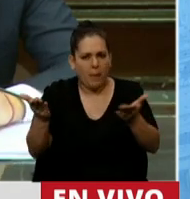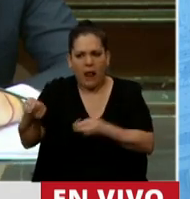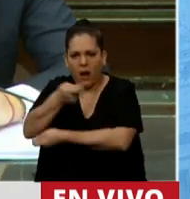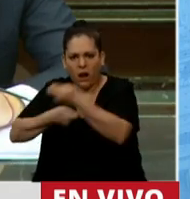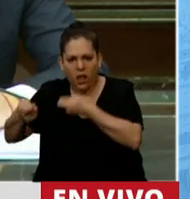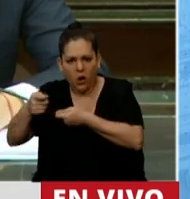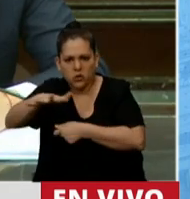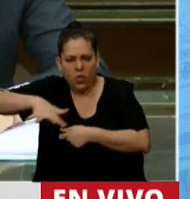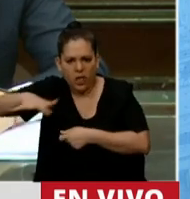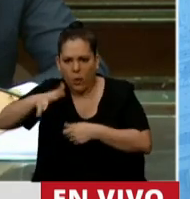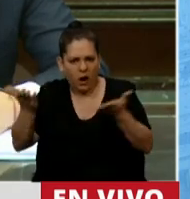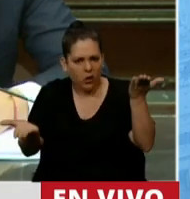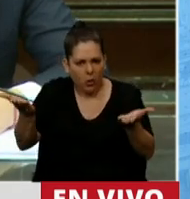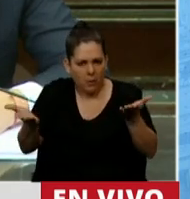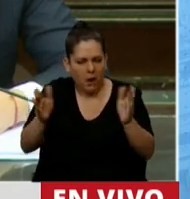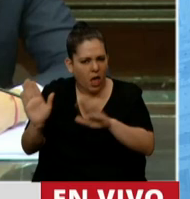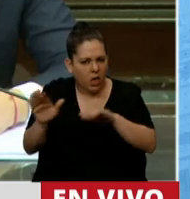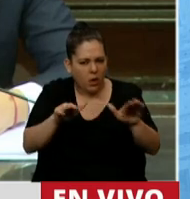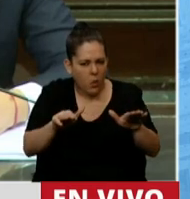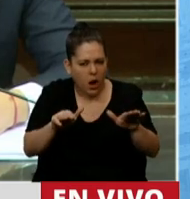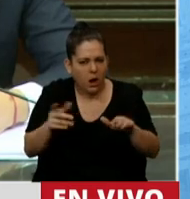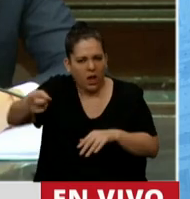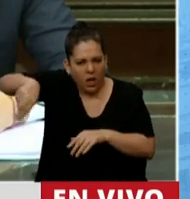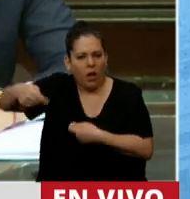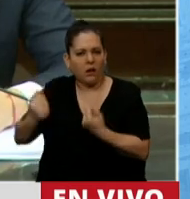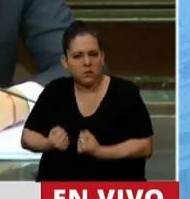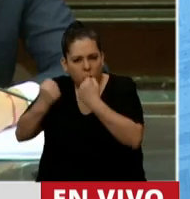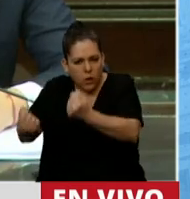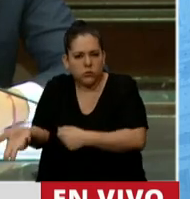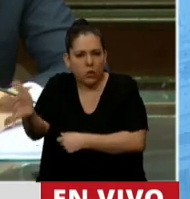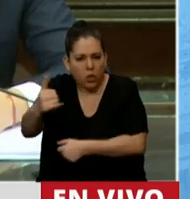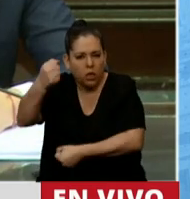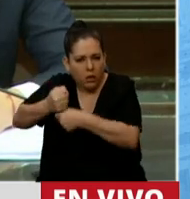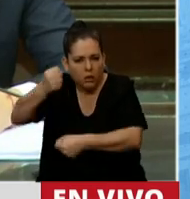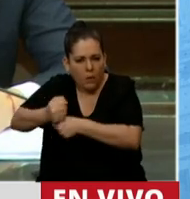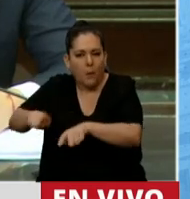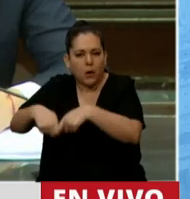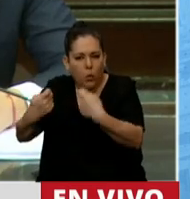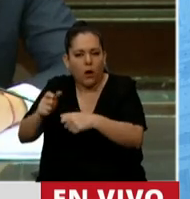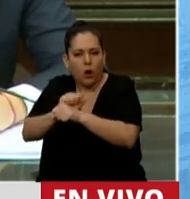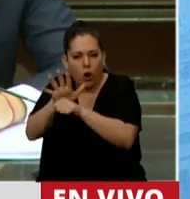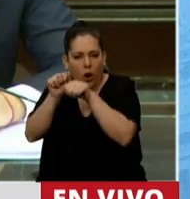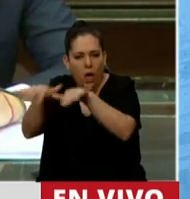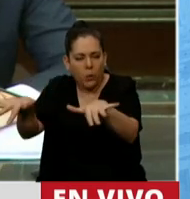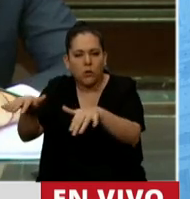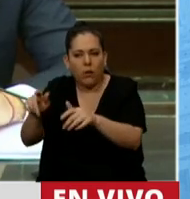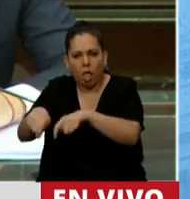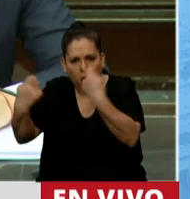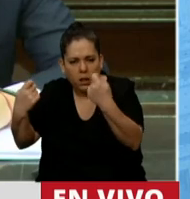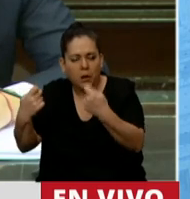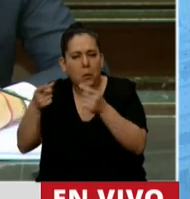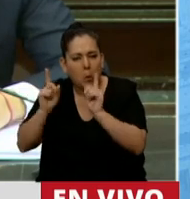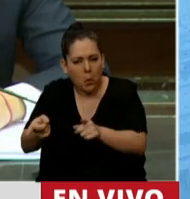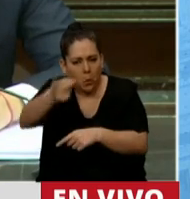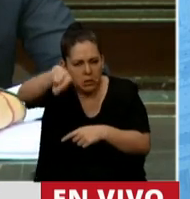a un monotributista que se esfuerzan todos los días con su trabajo y que han sido afectados por la pandemia. Quiero preguntarle, ¿usted considera que